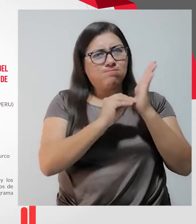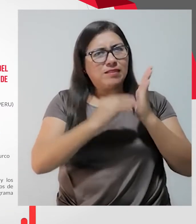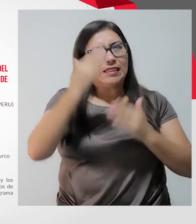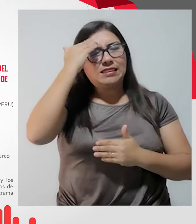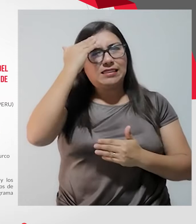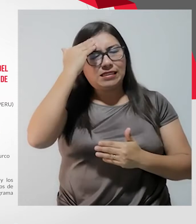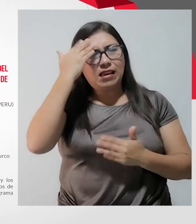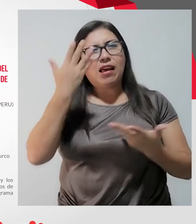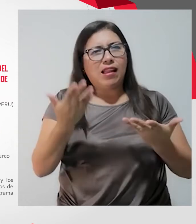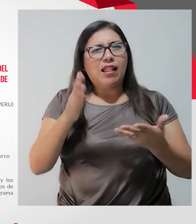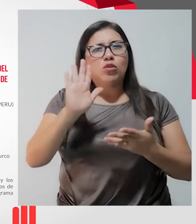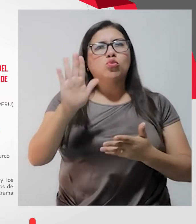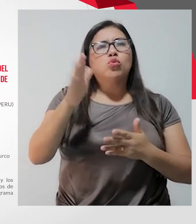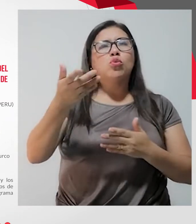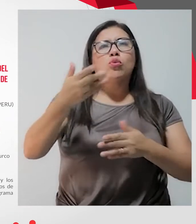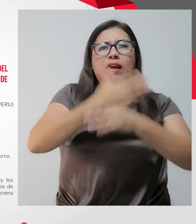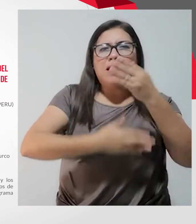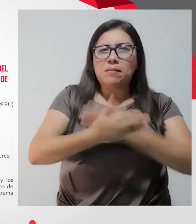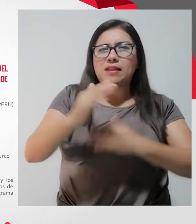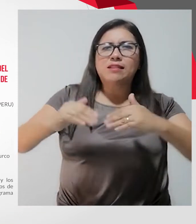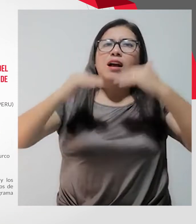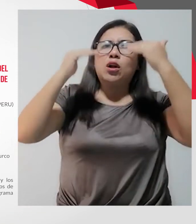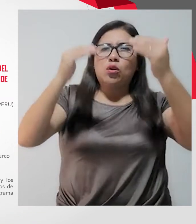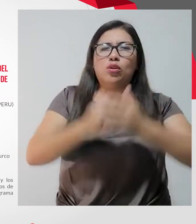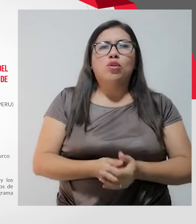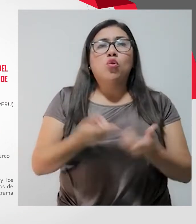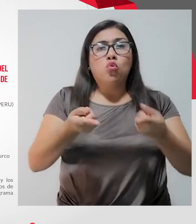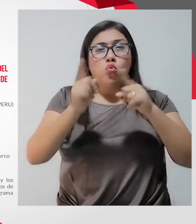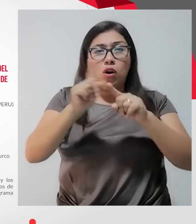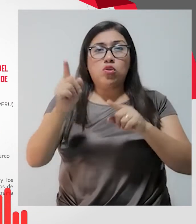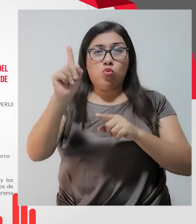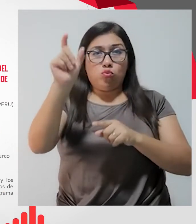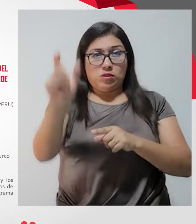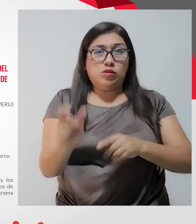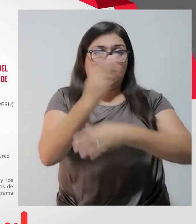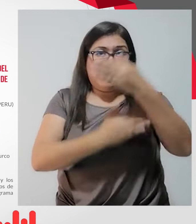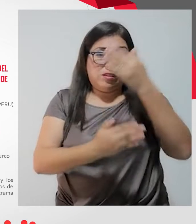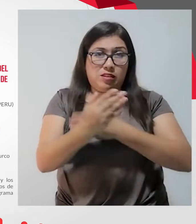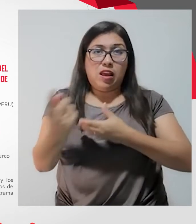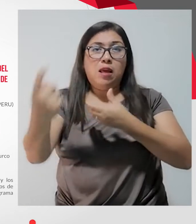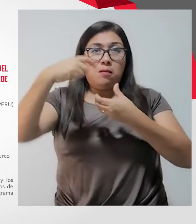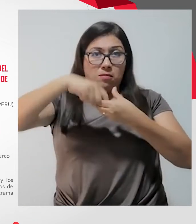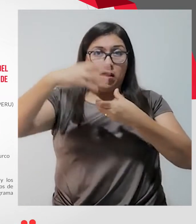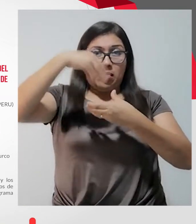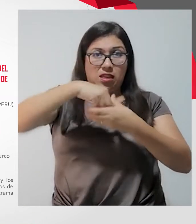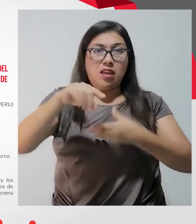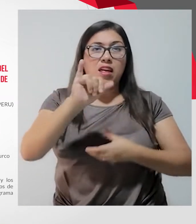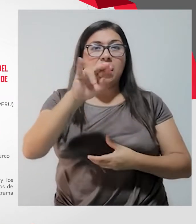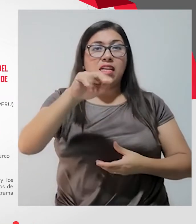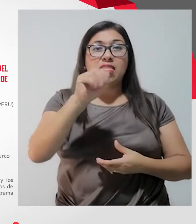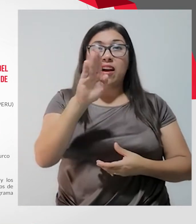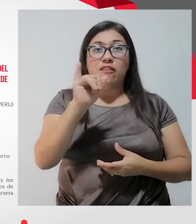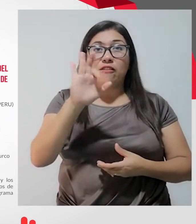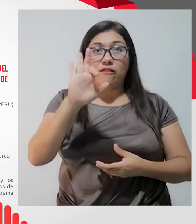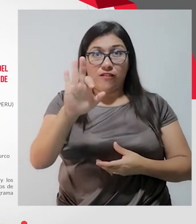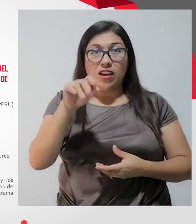estos adultos que tenemos en nuestro CAR. Porque cuando entra una persona con discapacidad al NAVIF, si entra